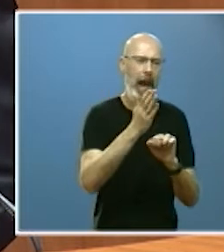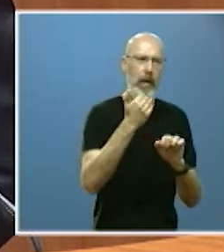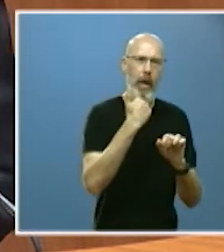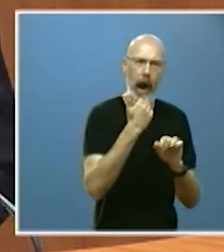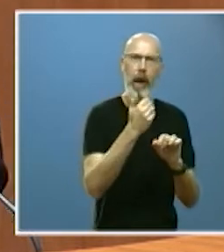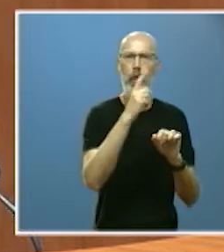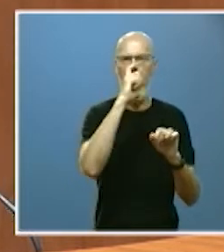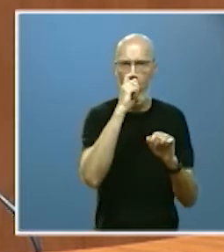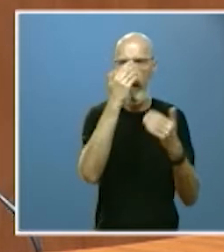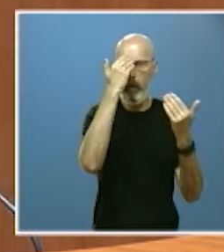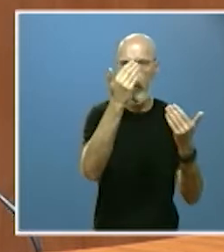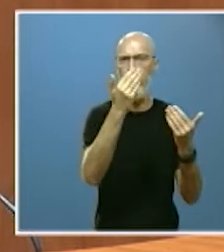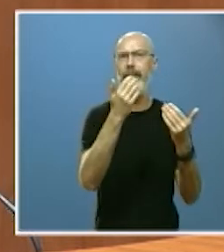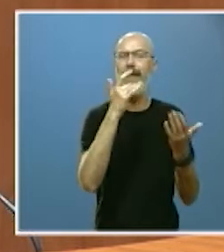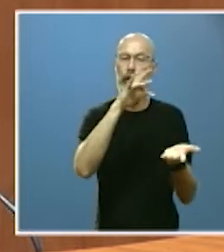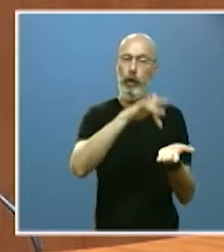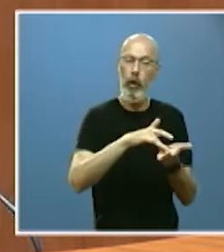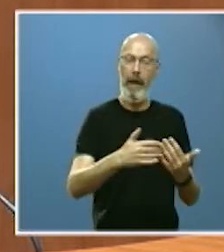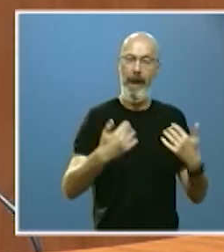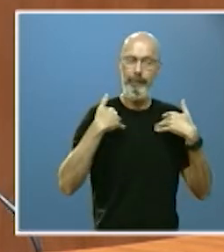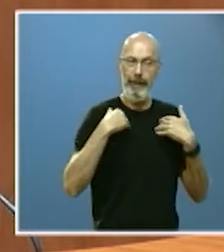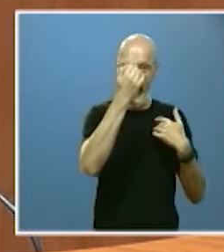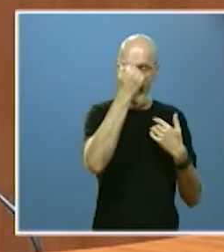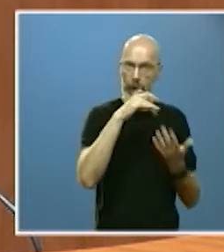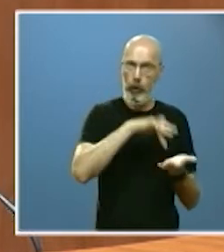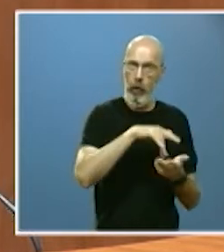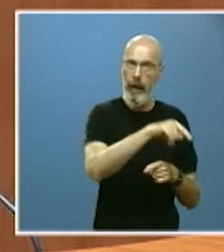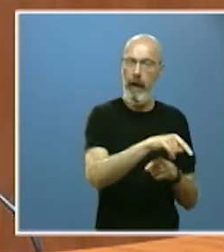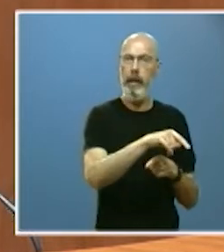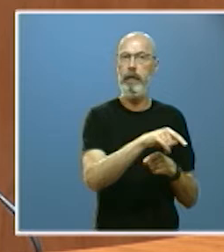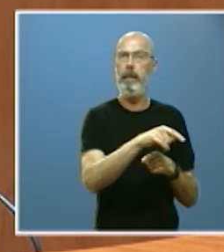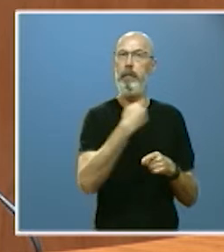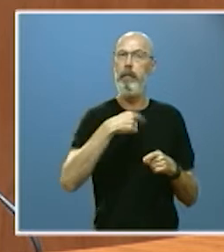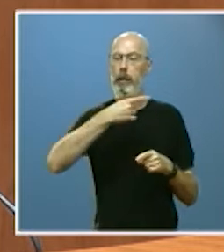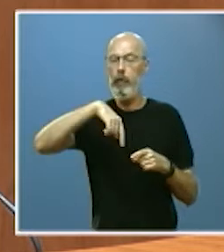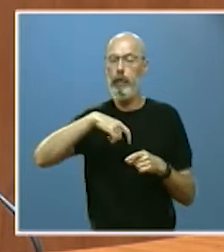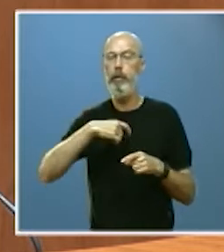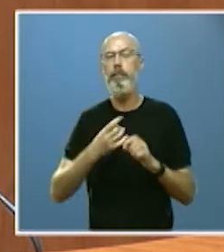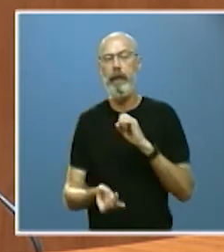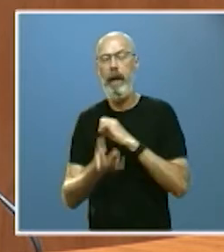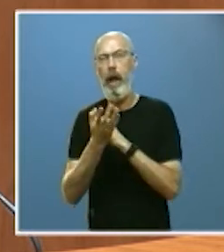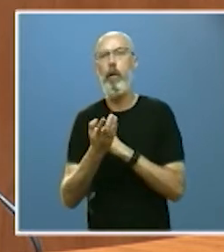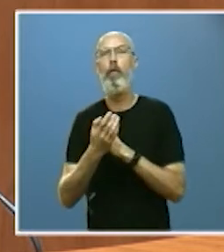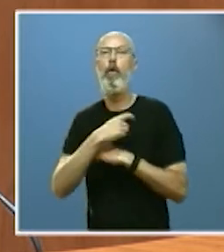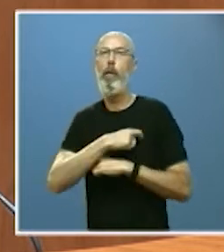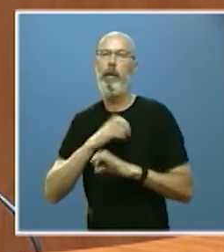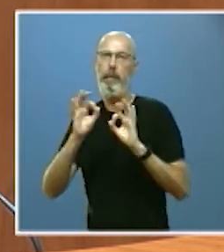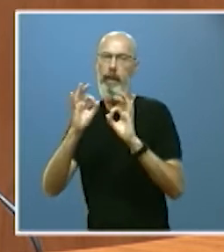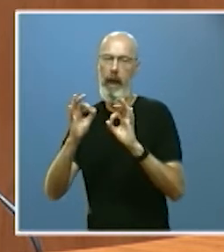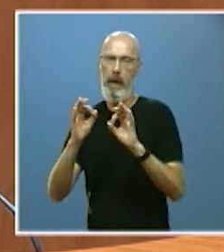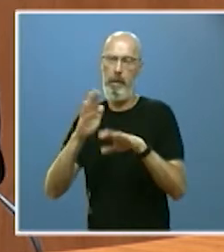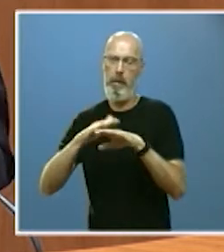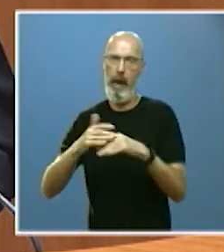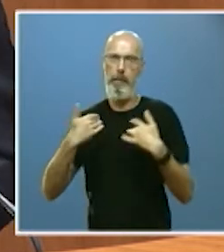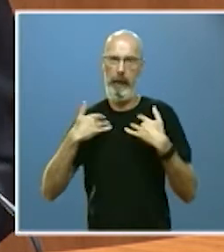la acción criminal terrorista y en cuya aplicación sea nombrado el comisionado para las víctimas del terrorismo en